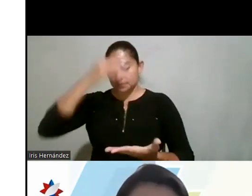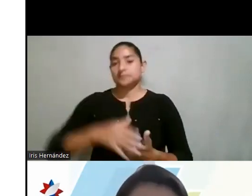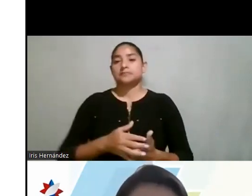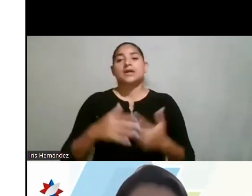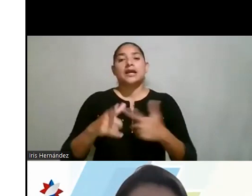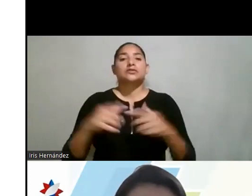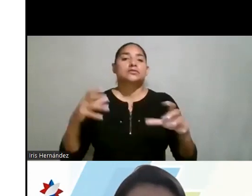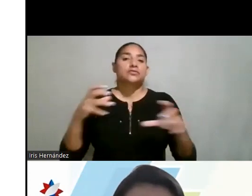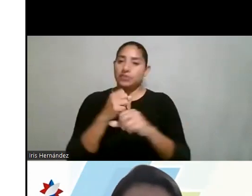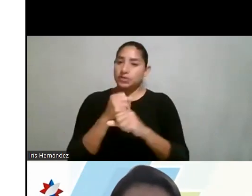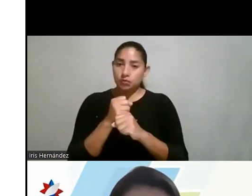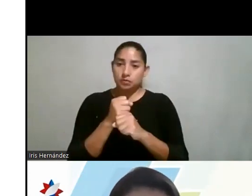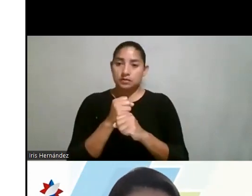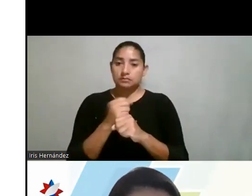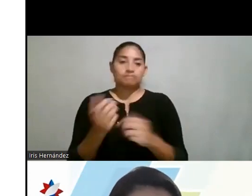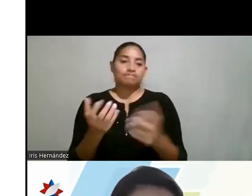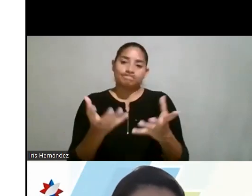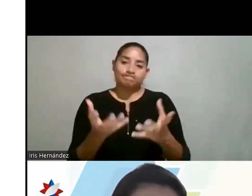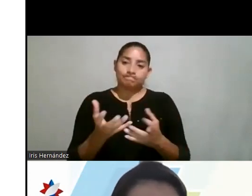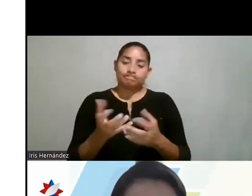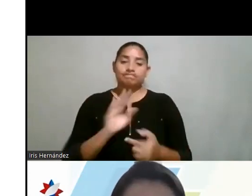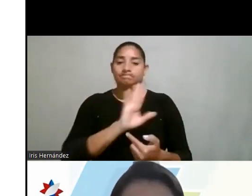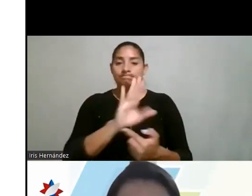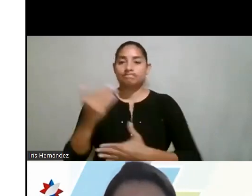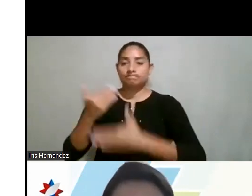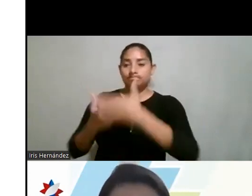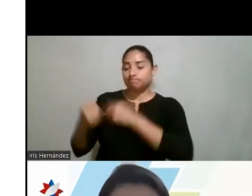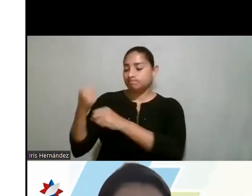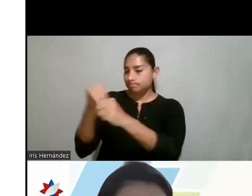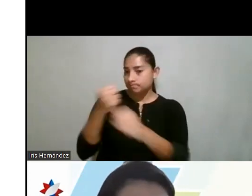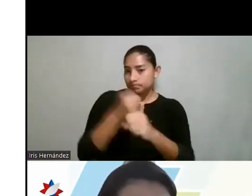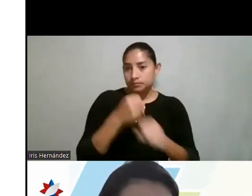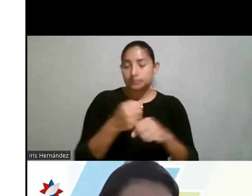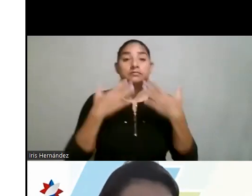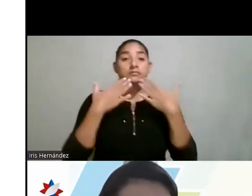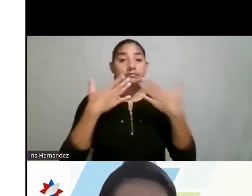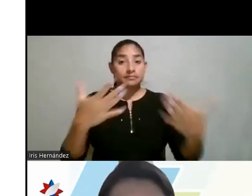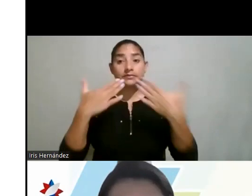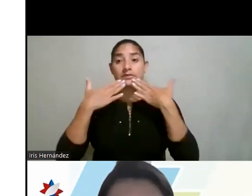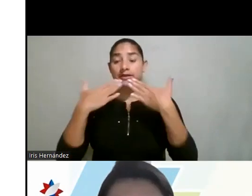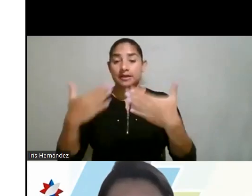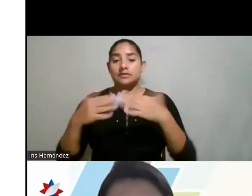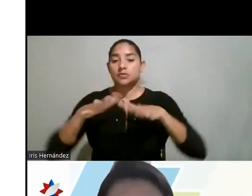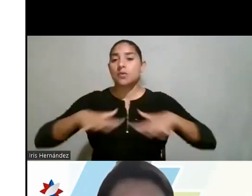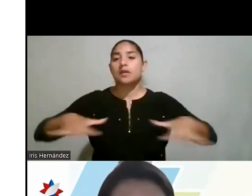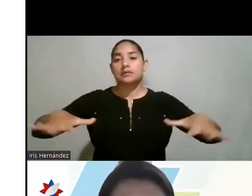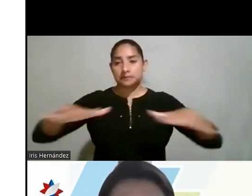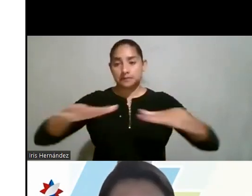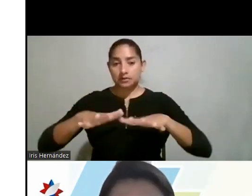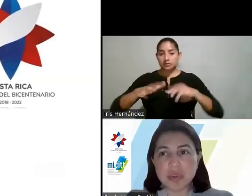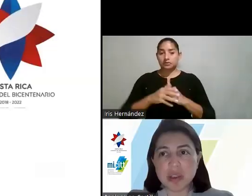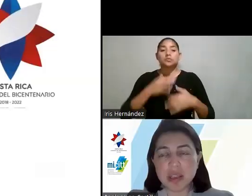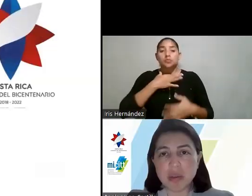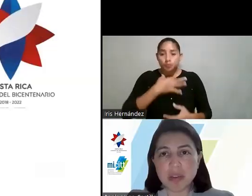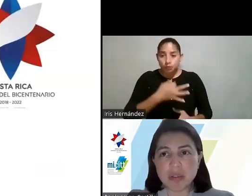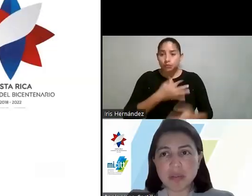eso es en resumen lo que hemos estado realizando. Agradecerles el espacio y con mucho